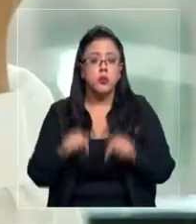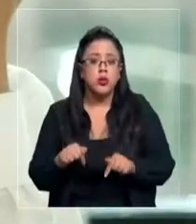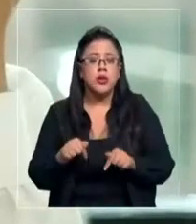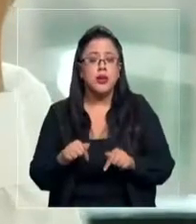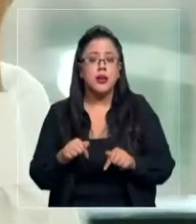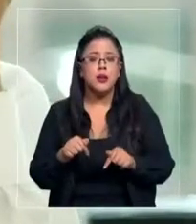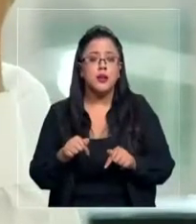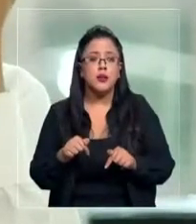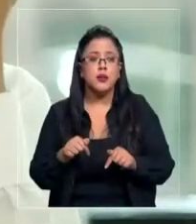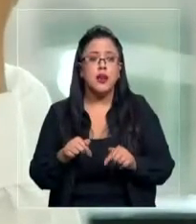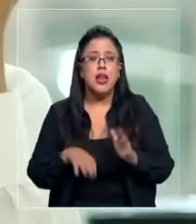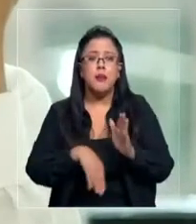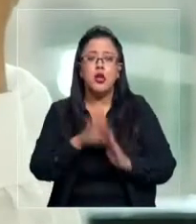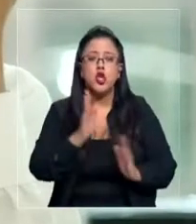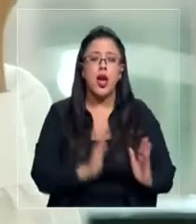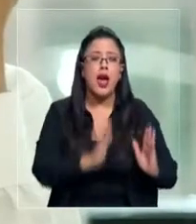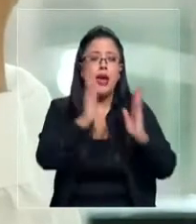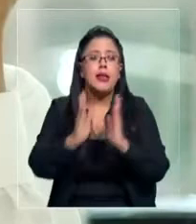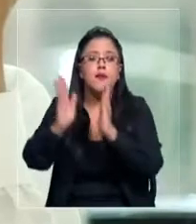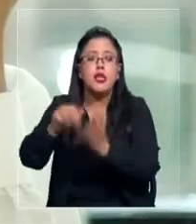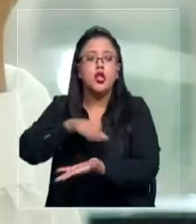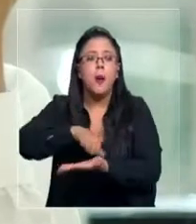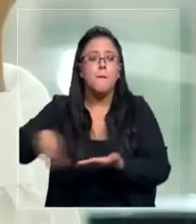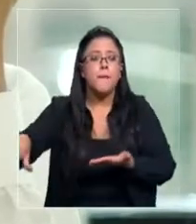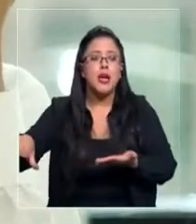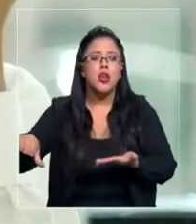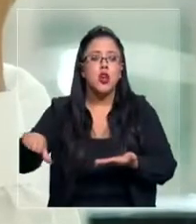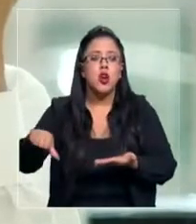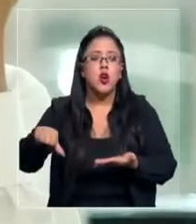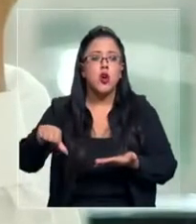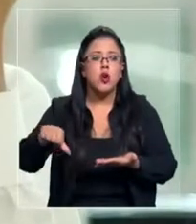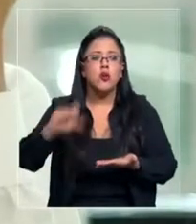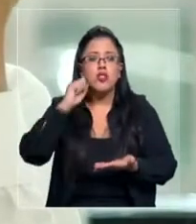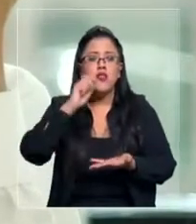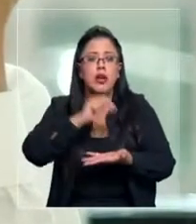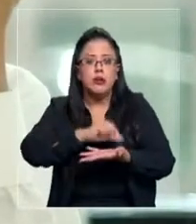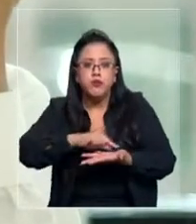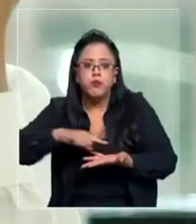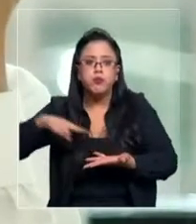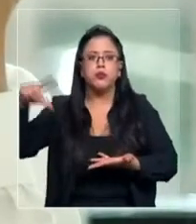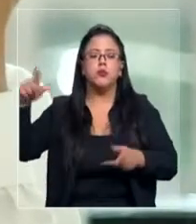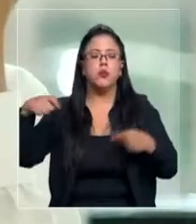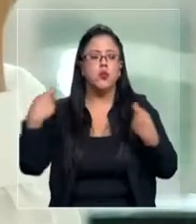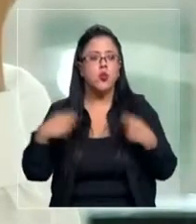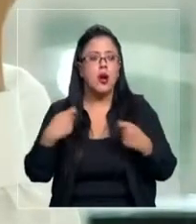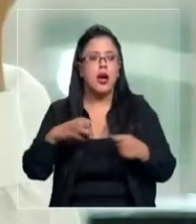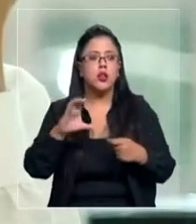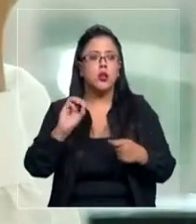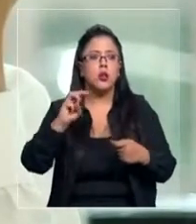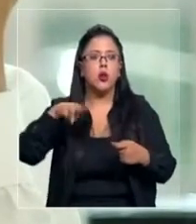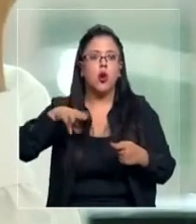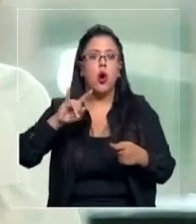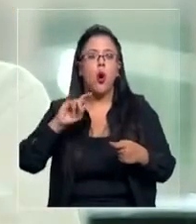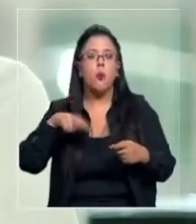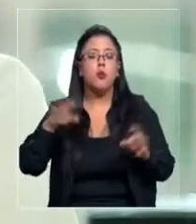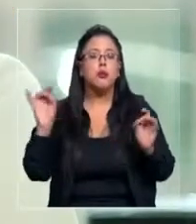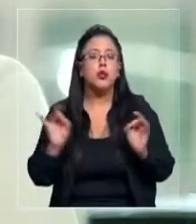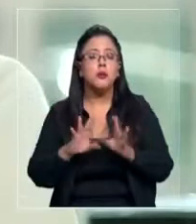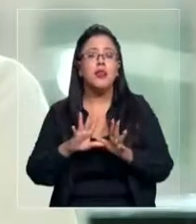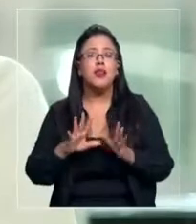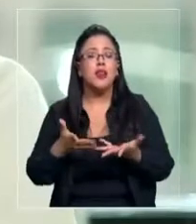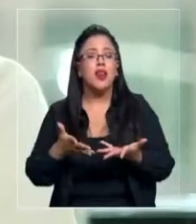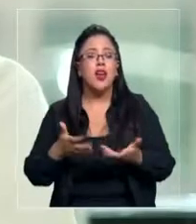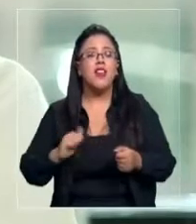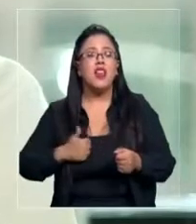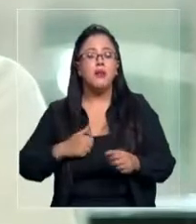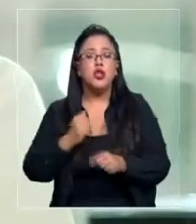la mayor mayoría de los edificios a multas que pueden triplicar un gasto común mediante una visita en prisión del trabajo producto de